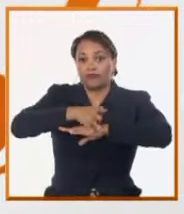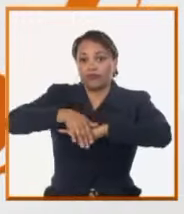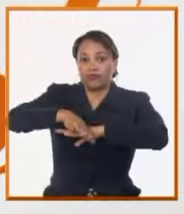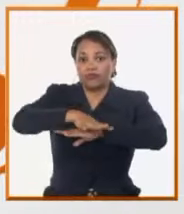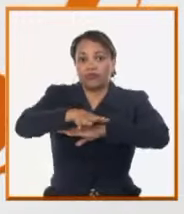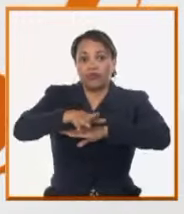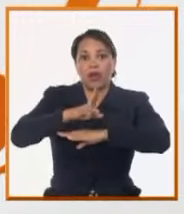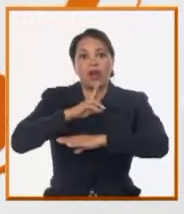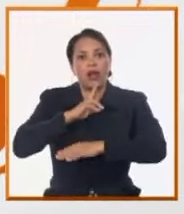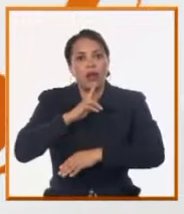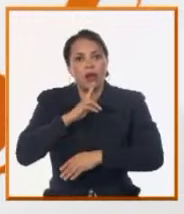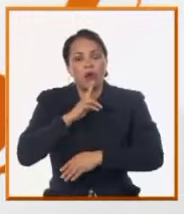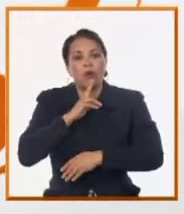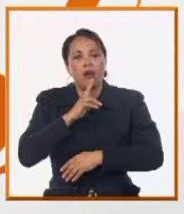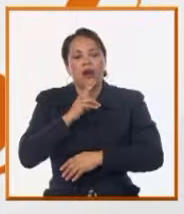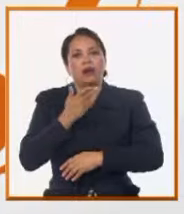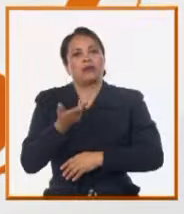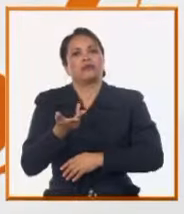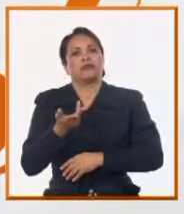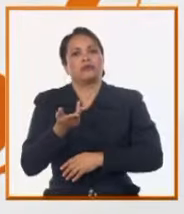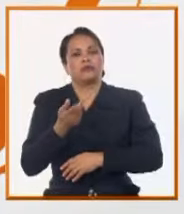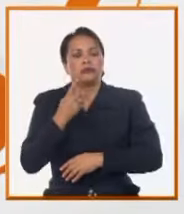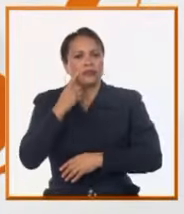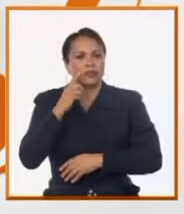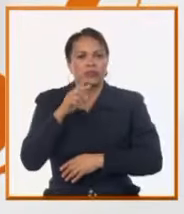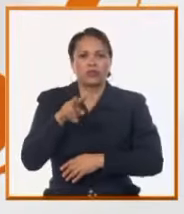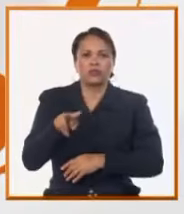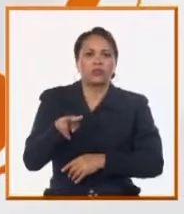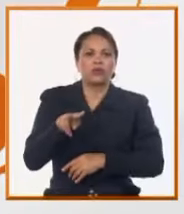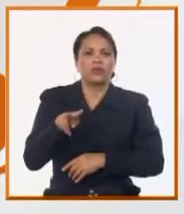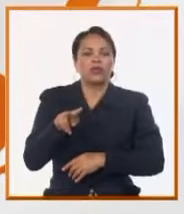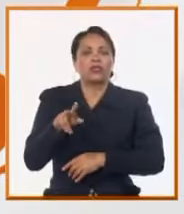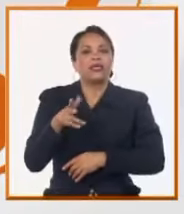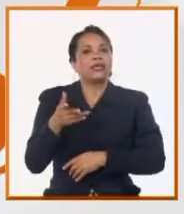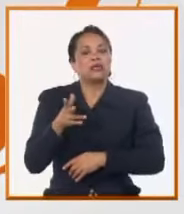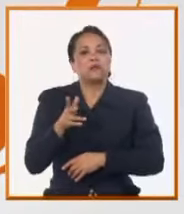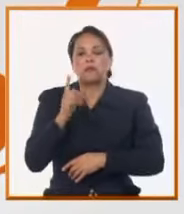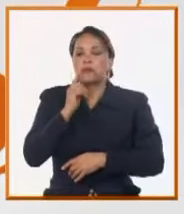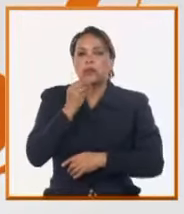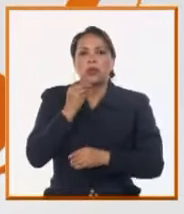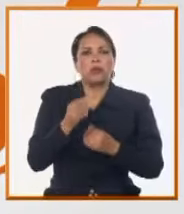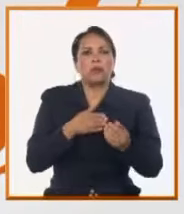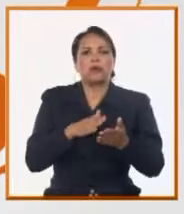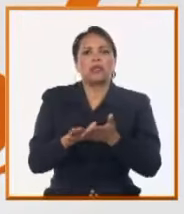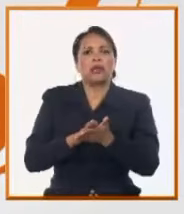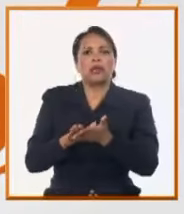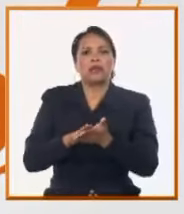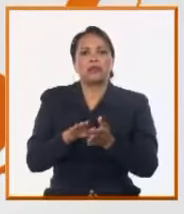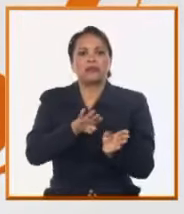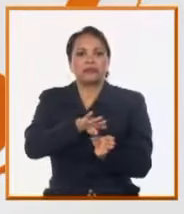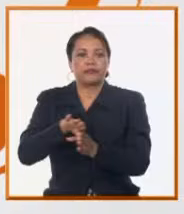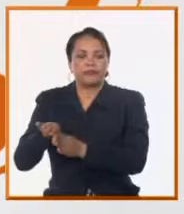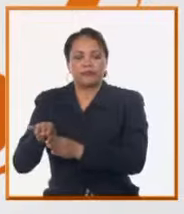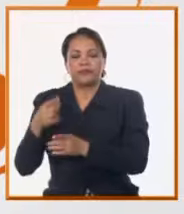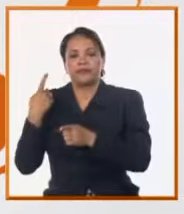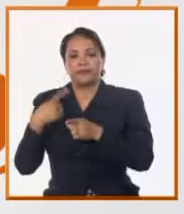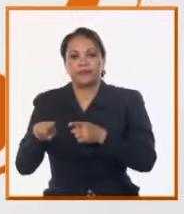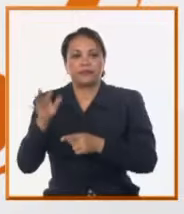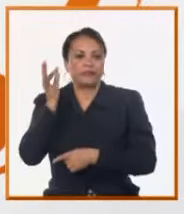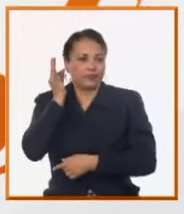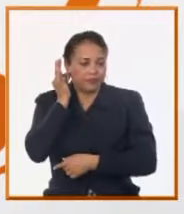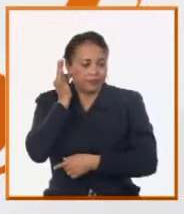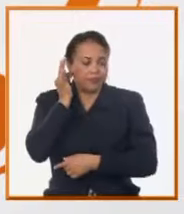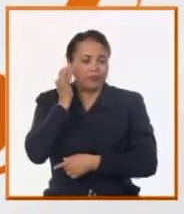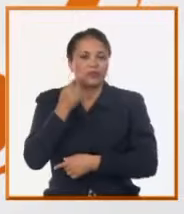agua potable de la tubería de la comitiva. Y entonces nadie ve eso. Yo quiero saber si se demora